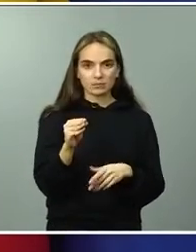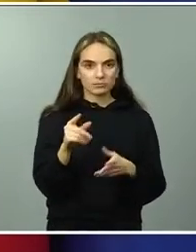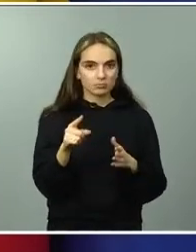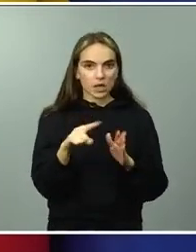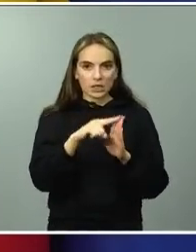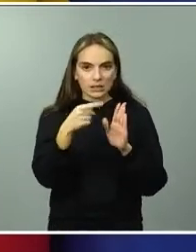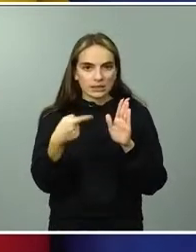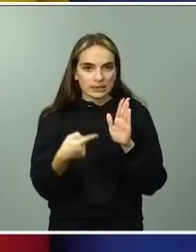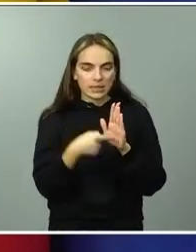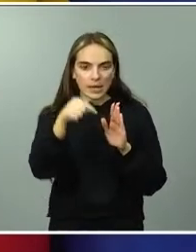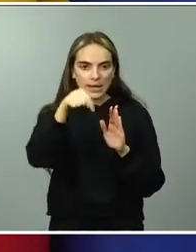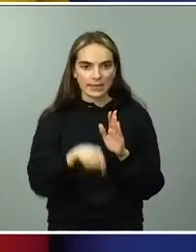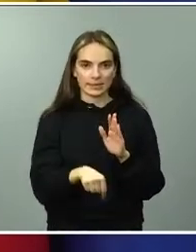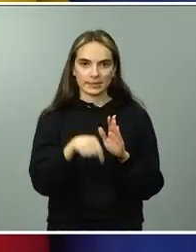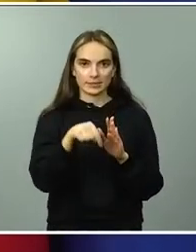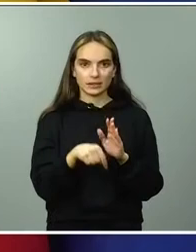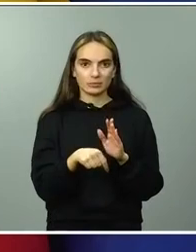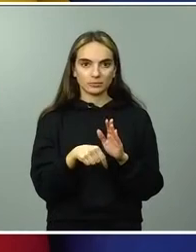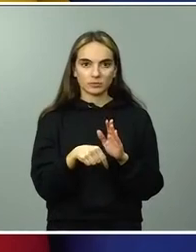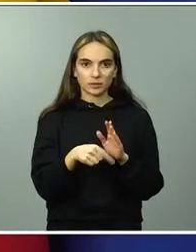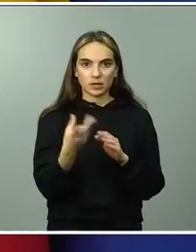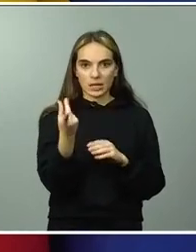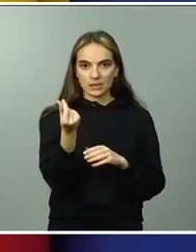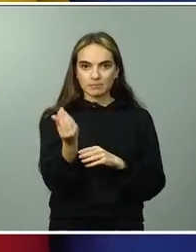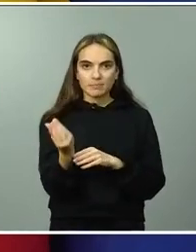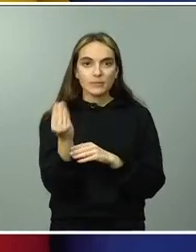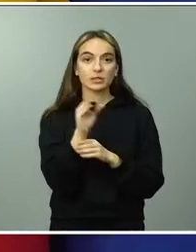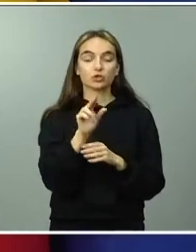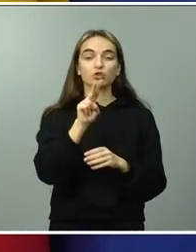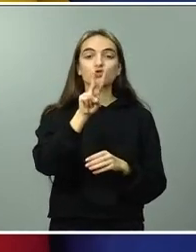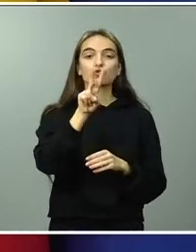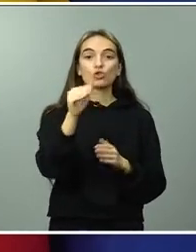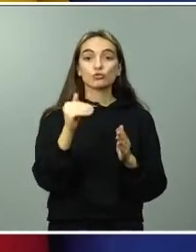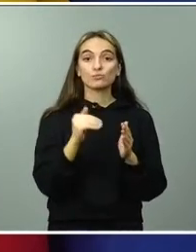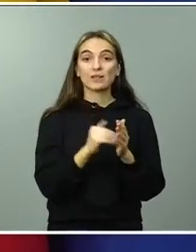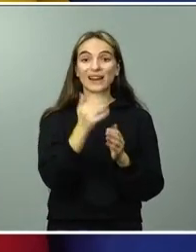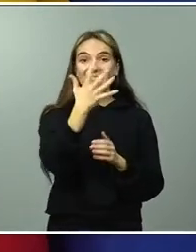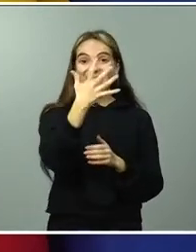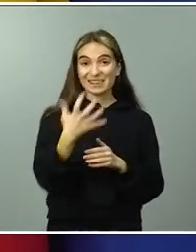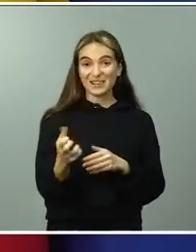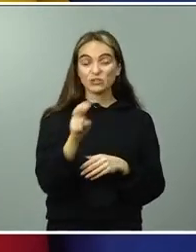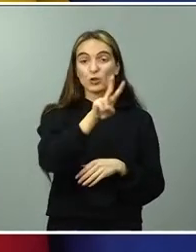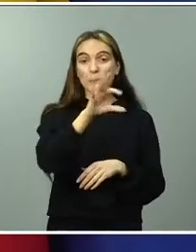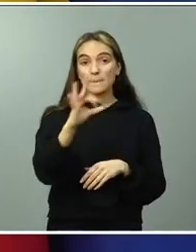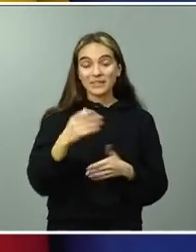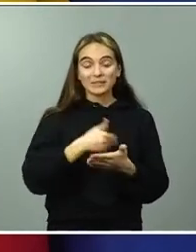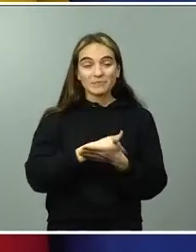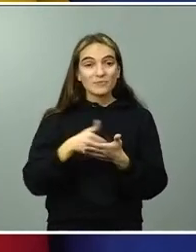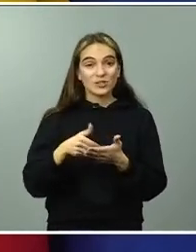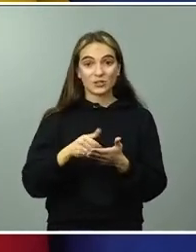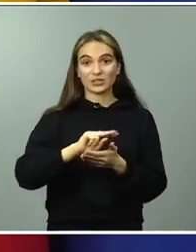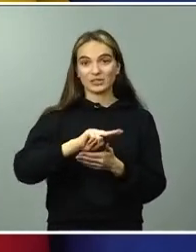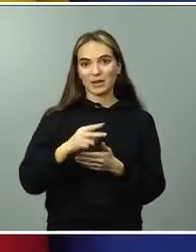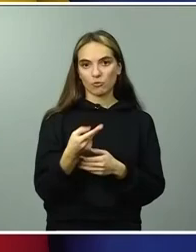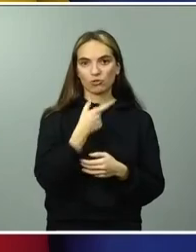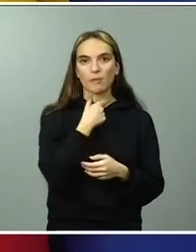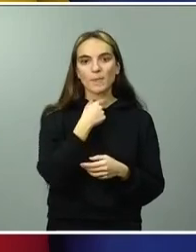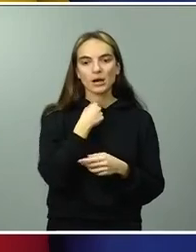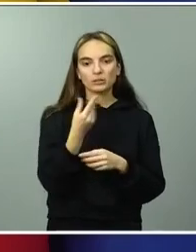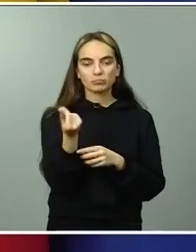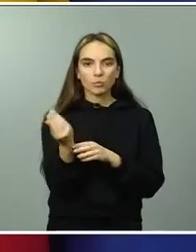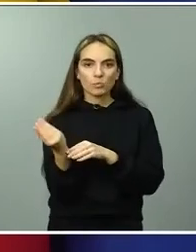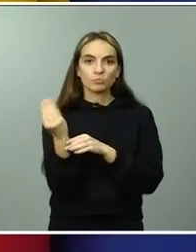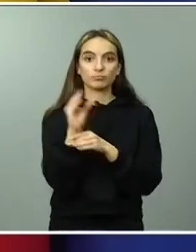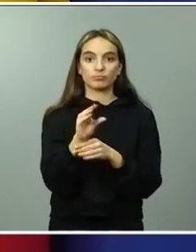artísticas, una inversión de más de 2.520 millones de euros destinados a becas merezca muchísimo la pena seguir